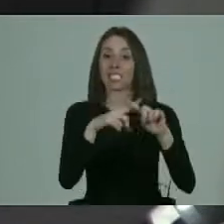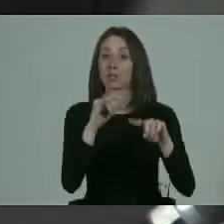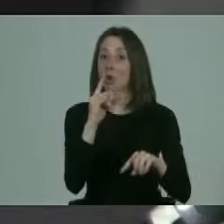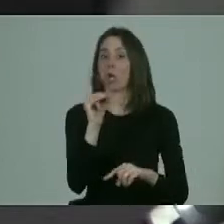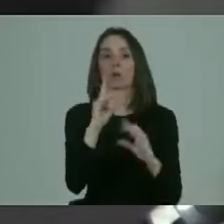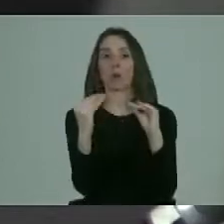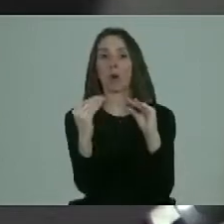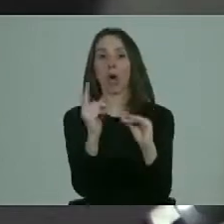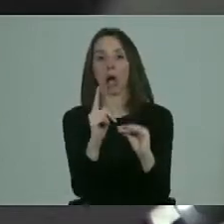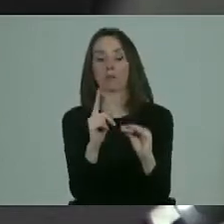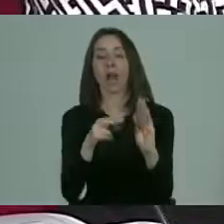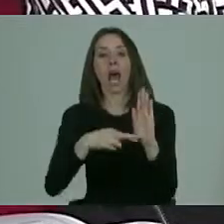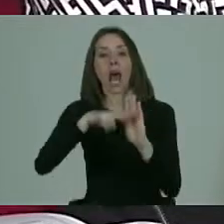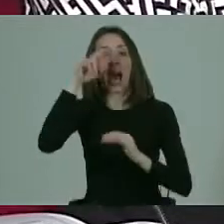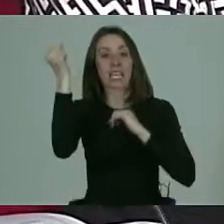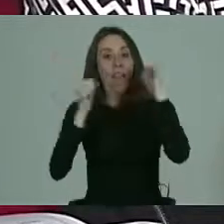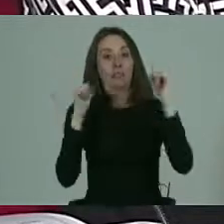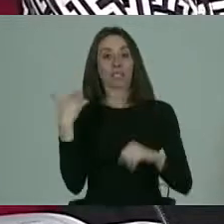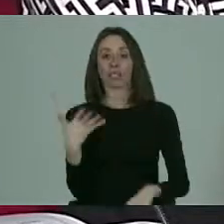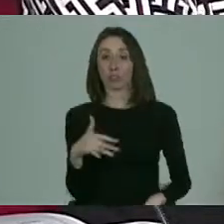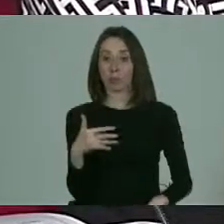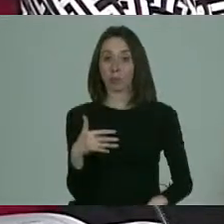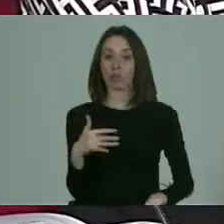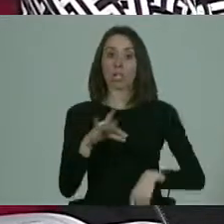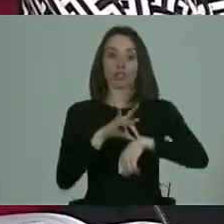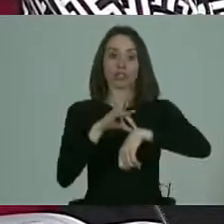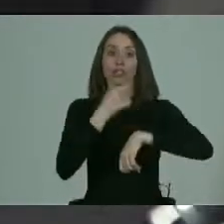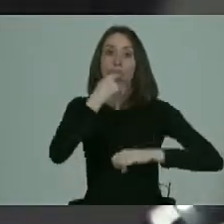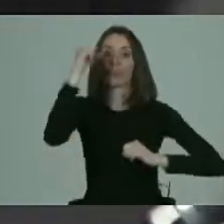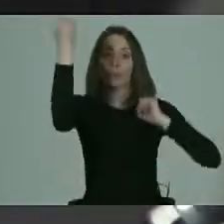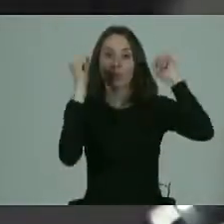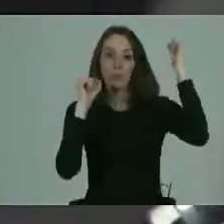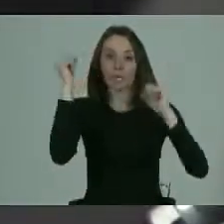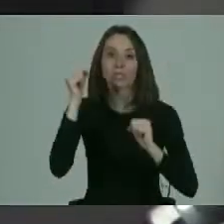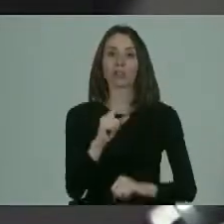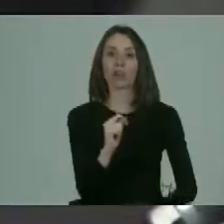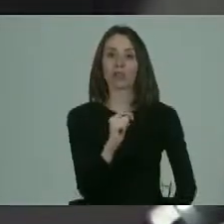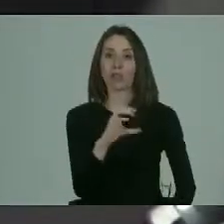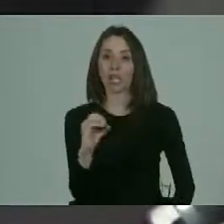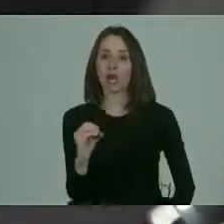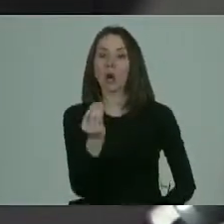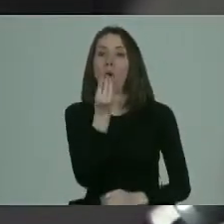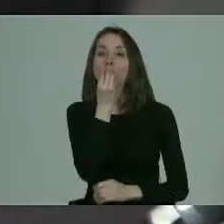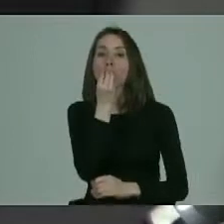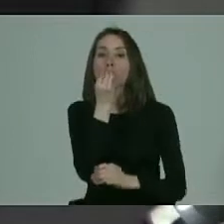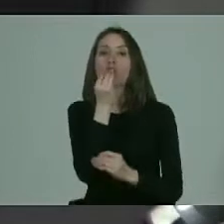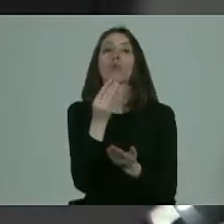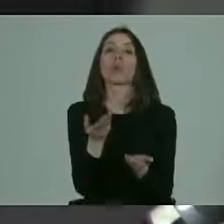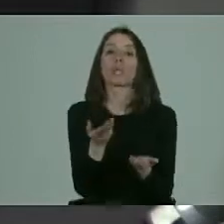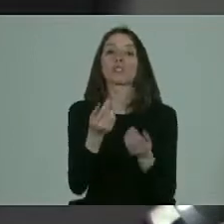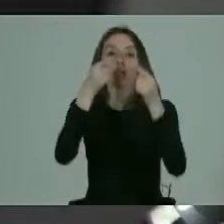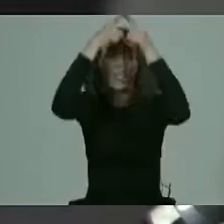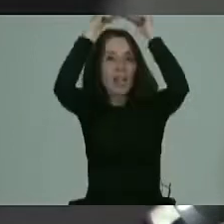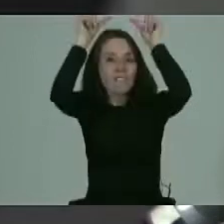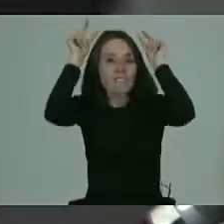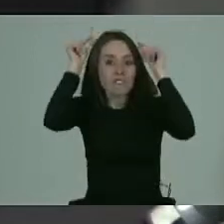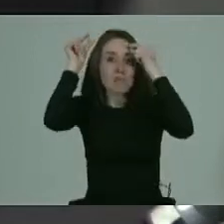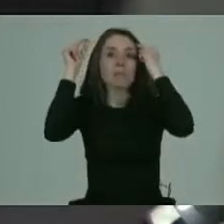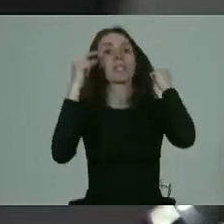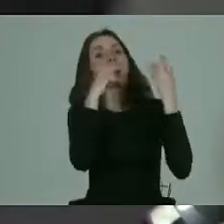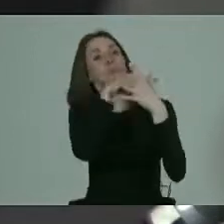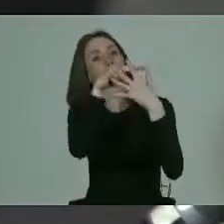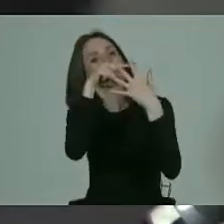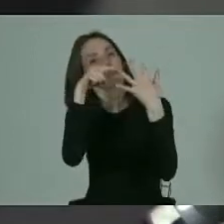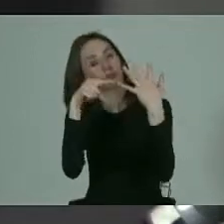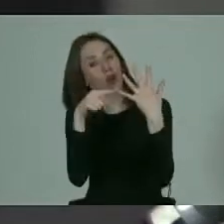la rehabilitación tan importante como es la kinesiología, la terapia ocupacional, la nutrición, la enfermería, etcétera y todas